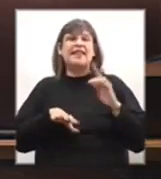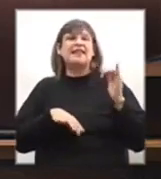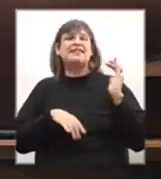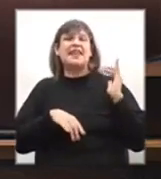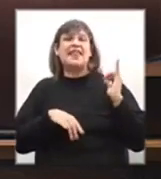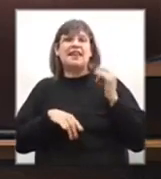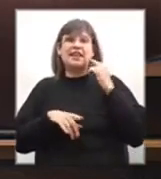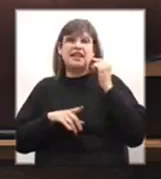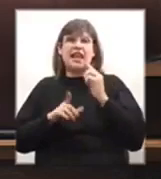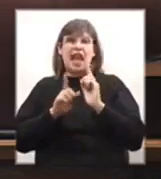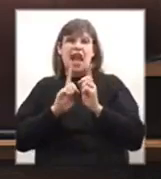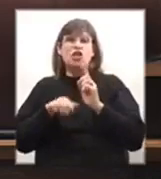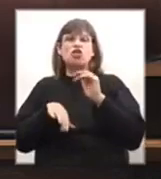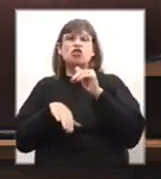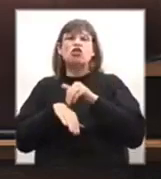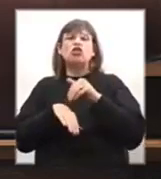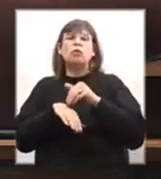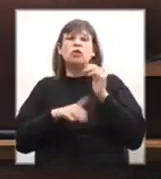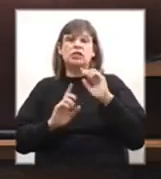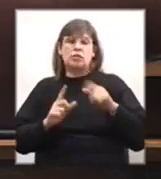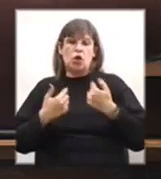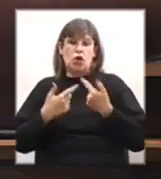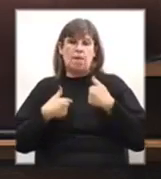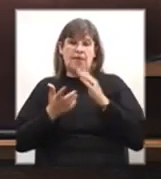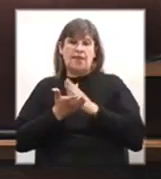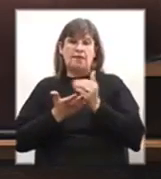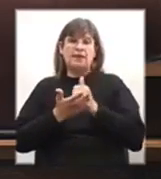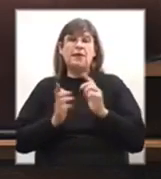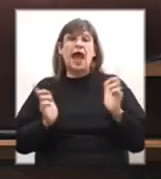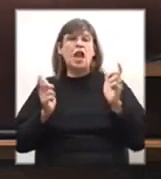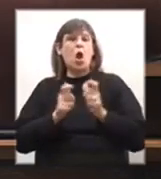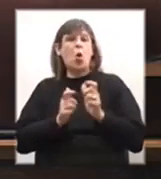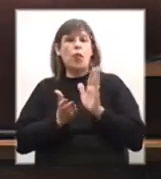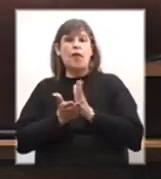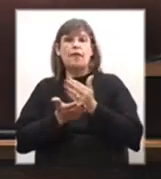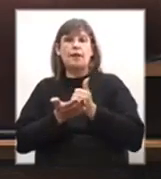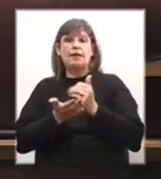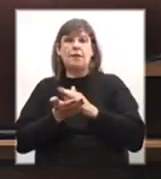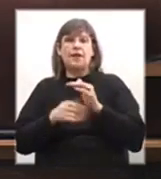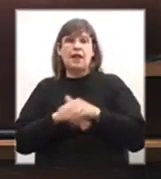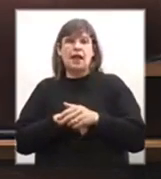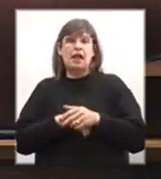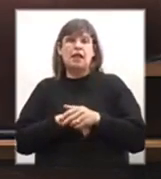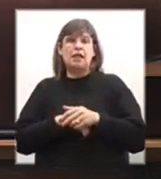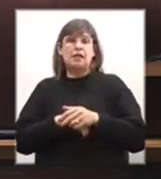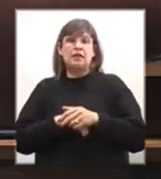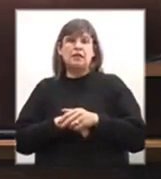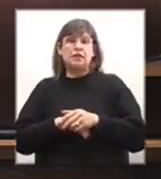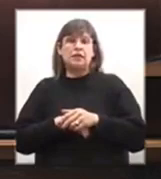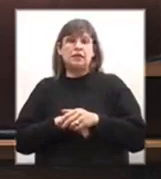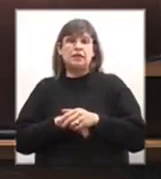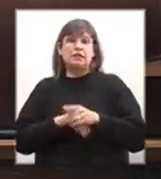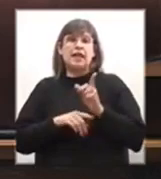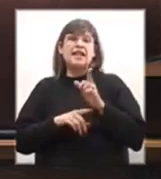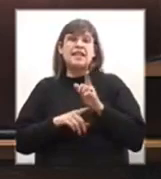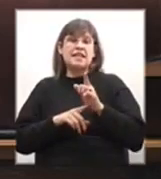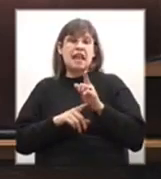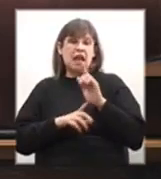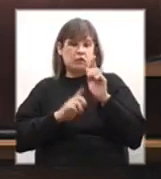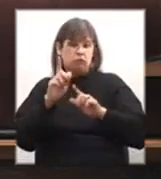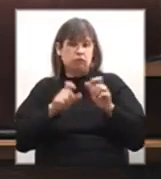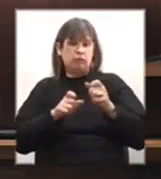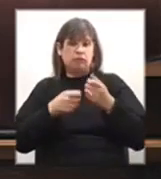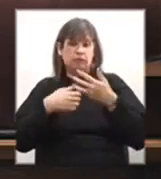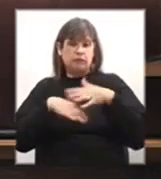Colonia, los 11 municipios de mi departamento, a la Junta Departamental y a los integrantes